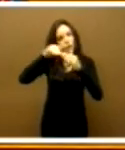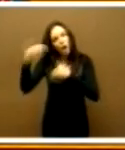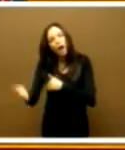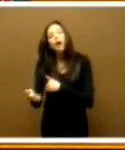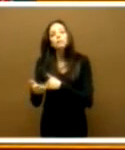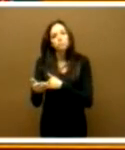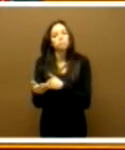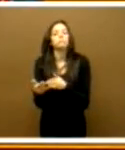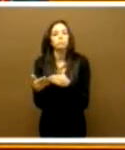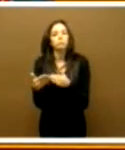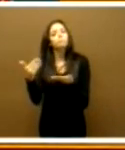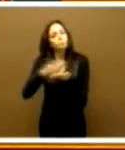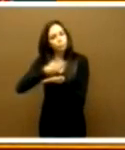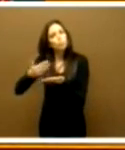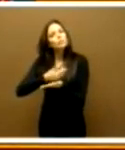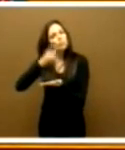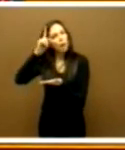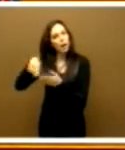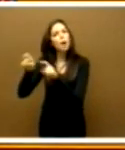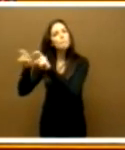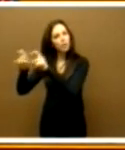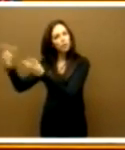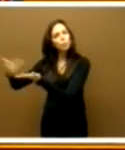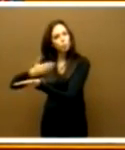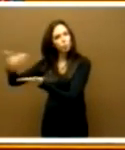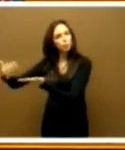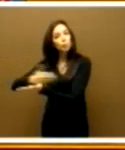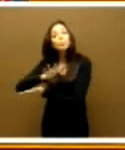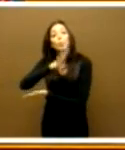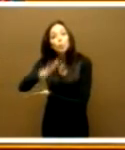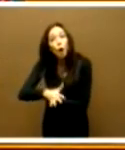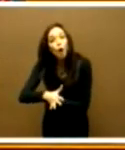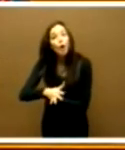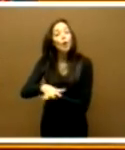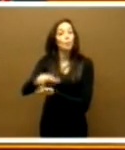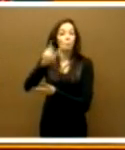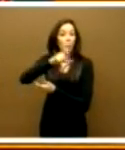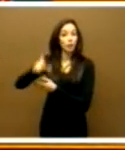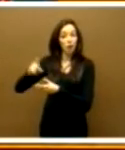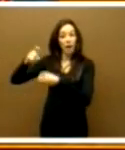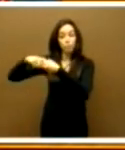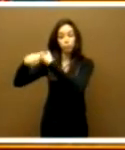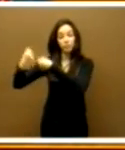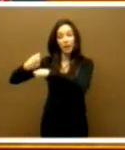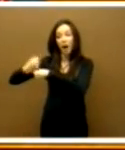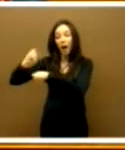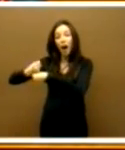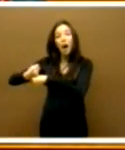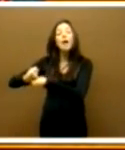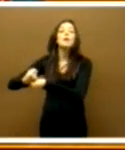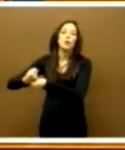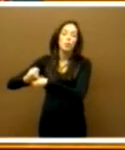rentable, por ejemplo, para las empresas porque disminuye el absentismo y aumenta el compromiso y la